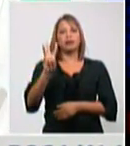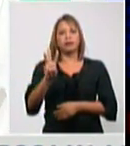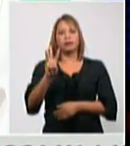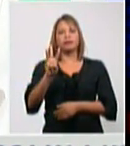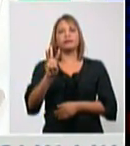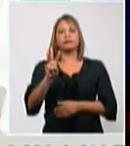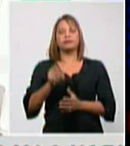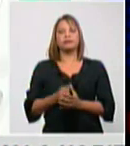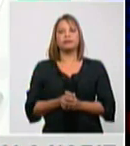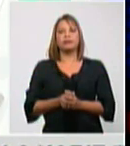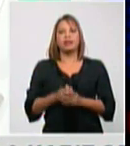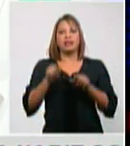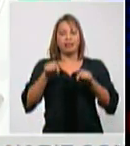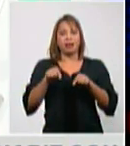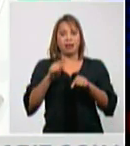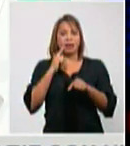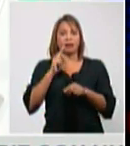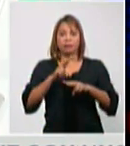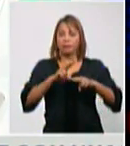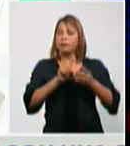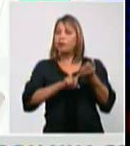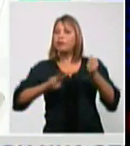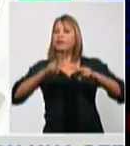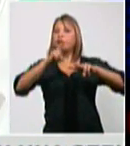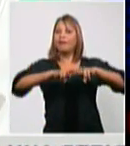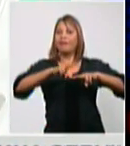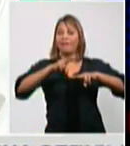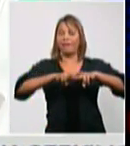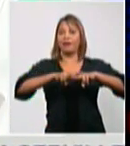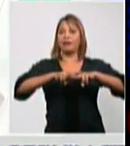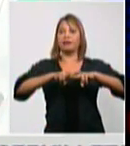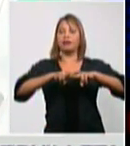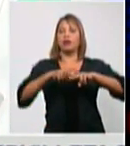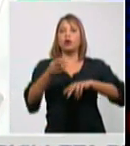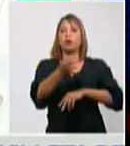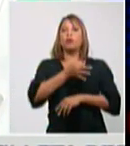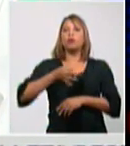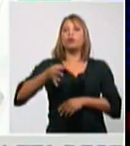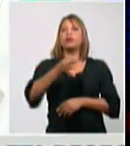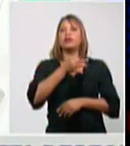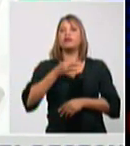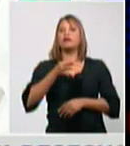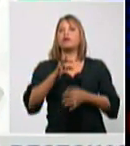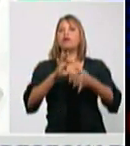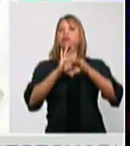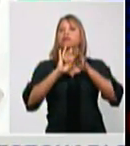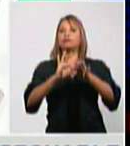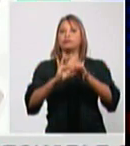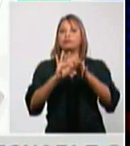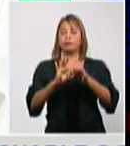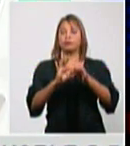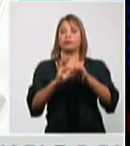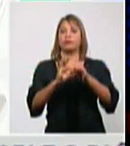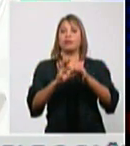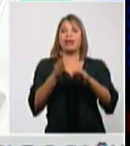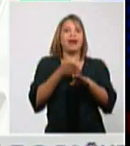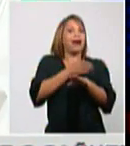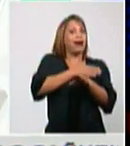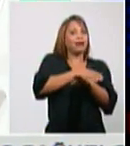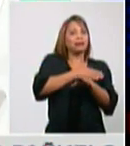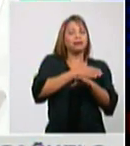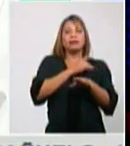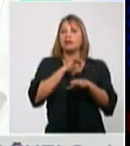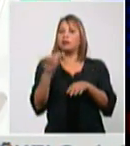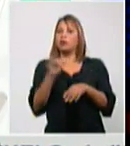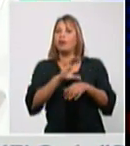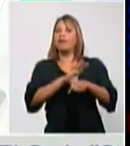de aquí de La Habana, del municipio de Guanabacoa, con antecedentes también de